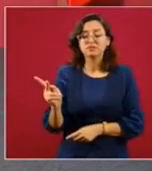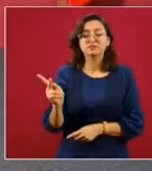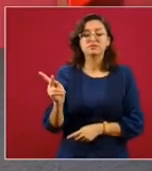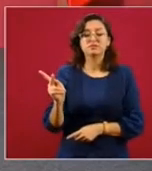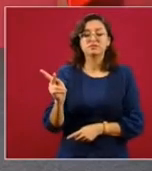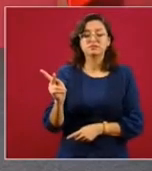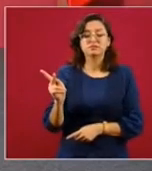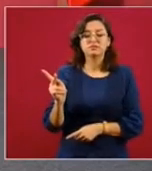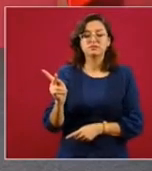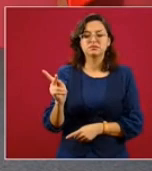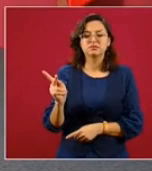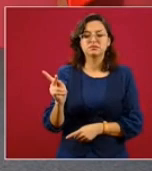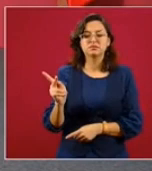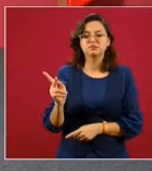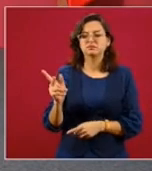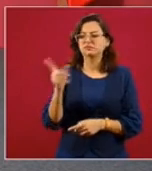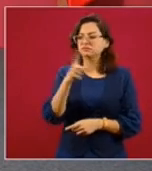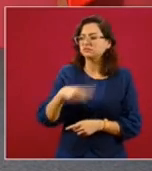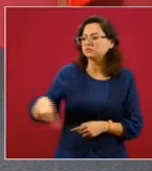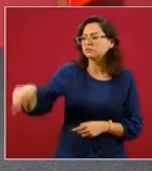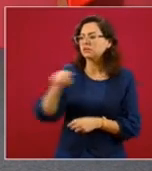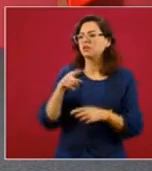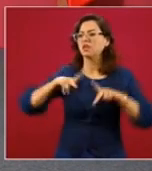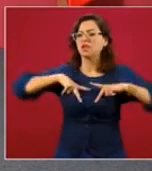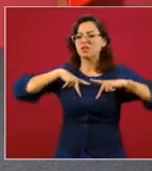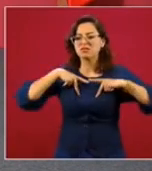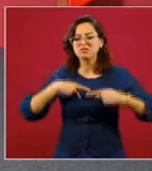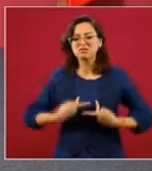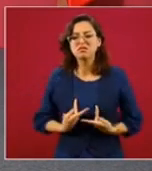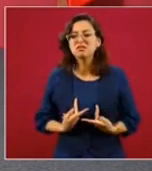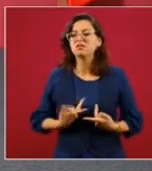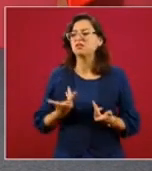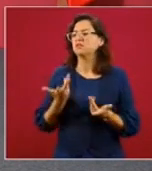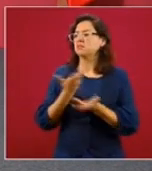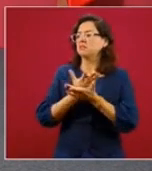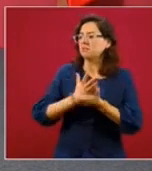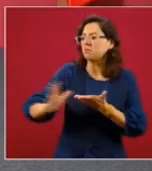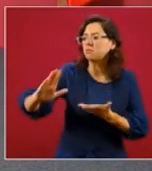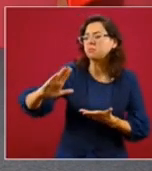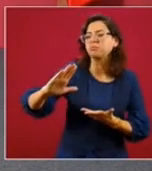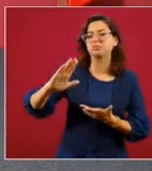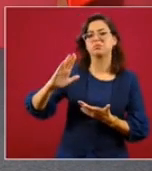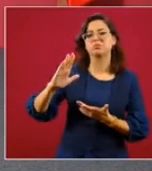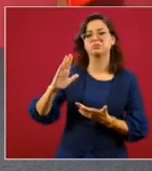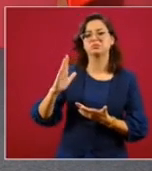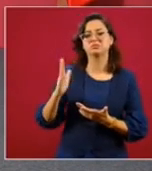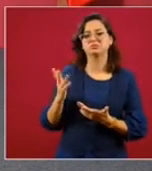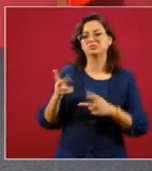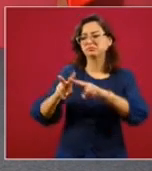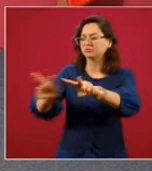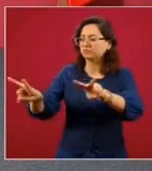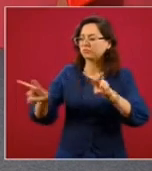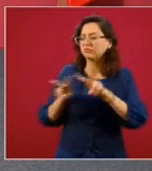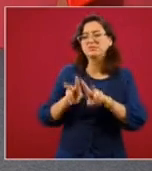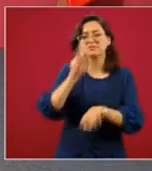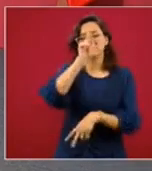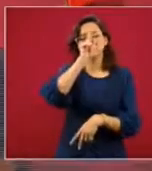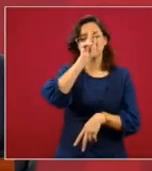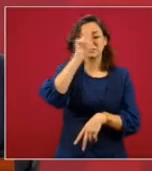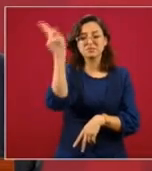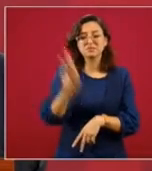desvalidos, desposeídos, los más vulnerables,